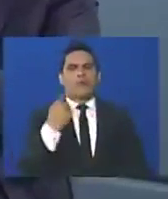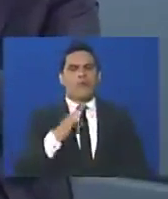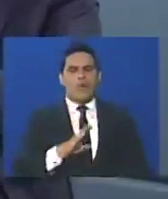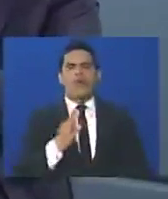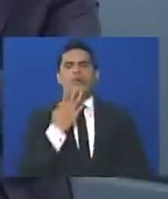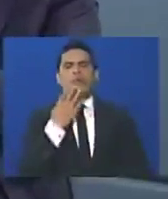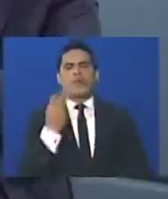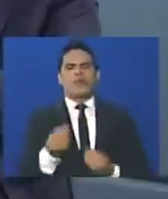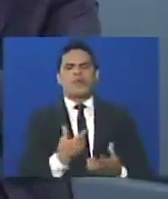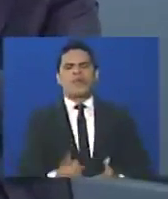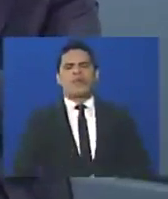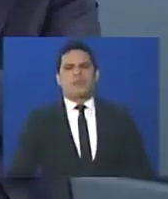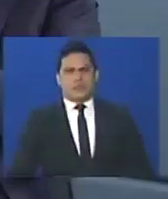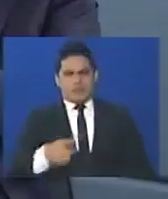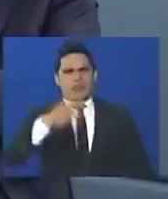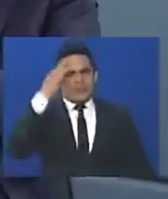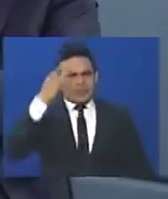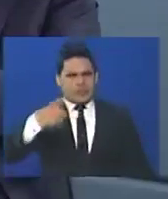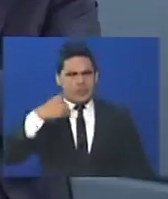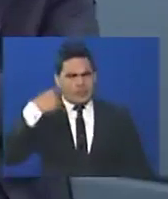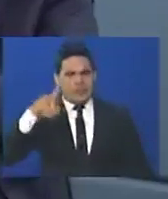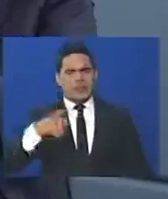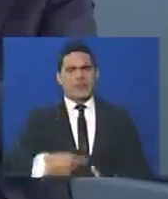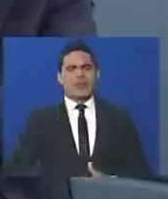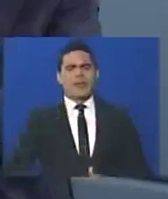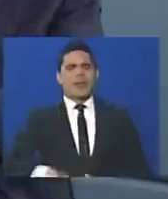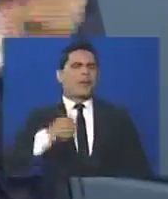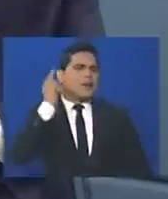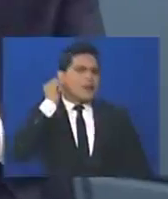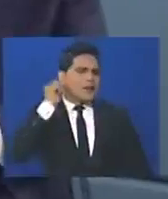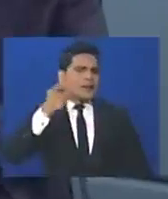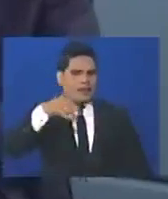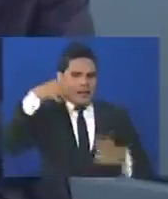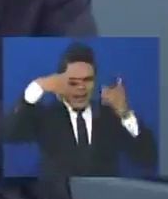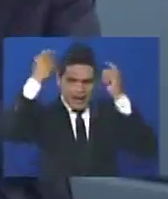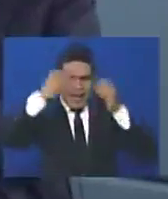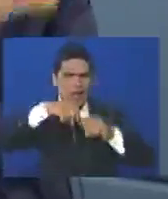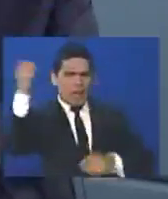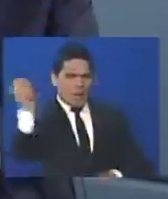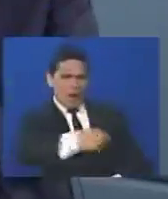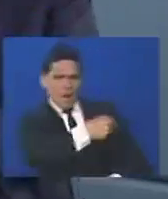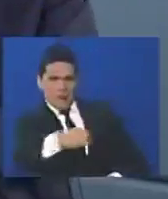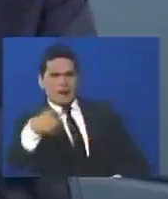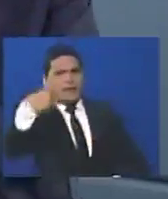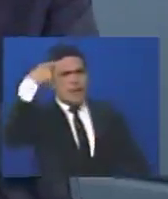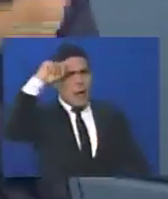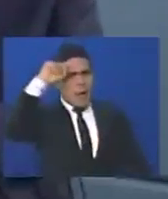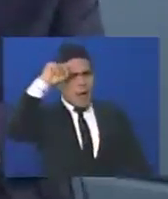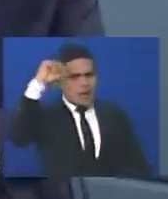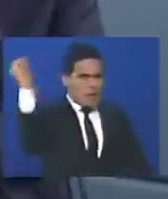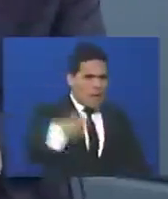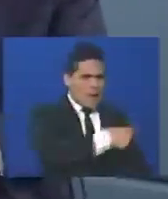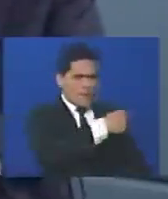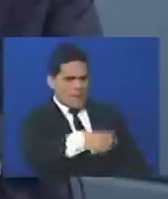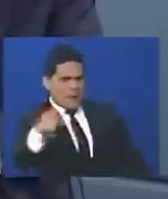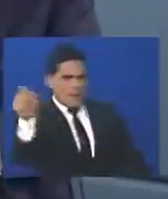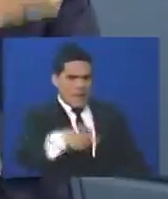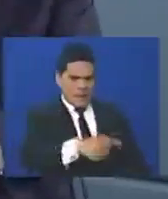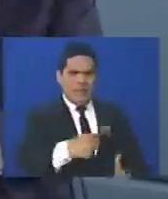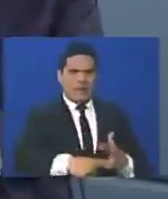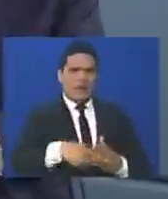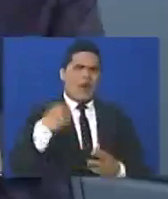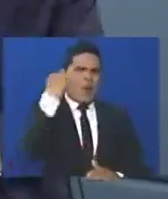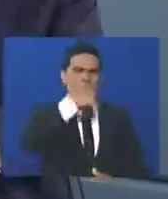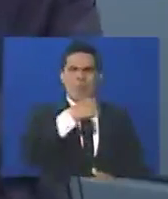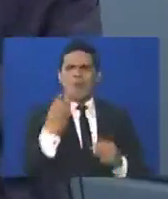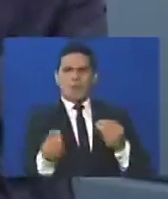señora vestida de guardia nacional, que le daba con un casco, con un frenesí a aquella muchacha en la